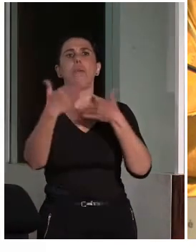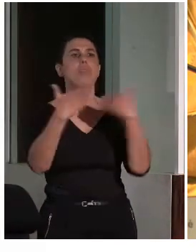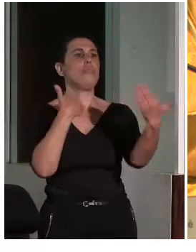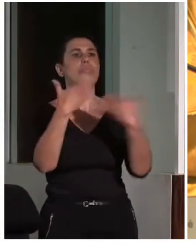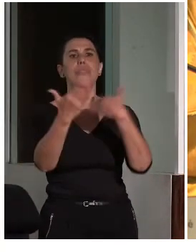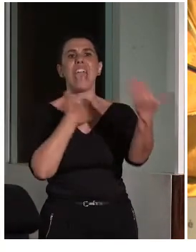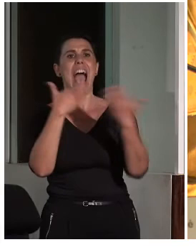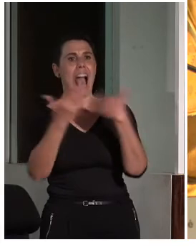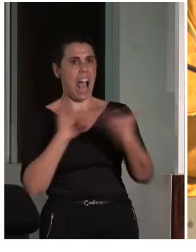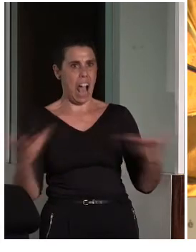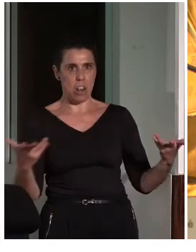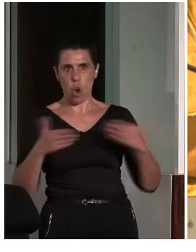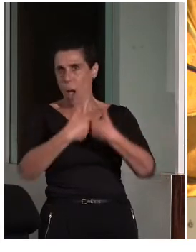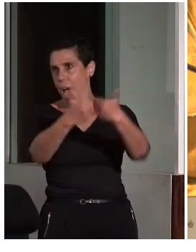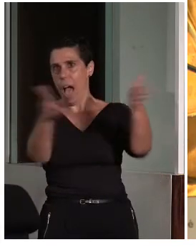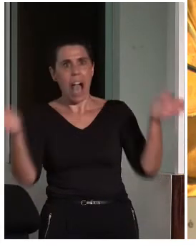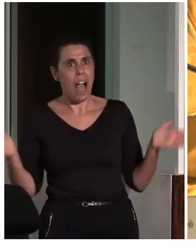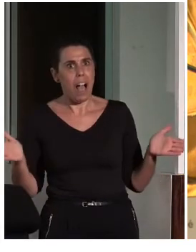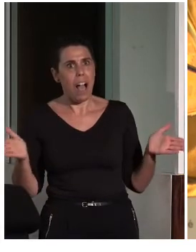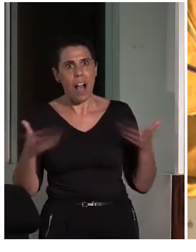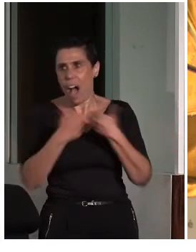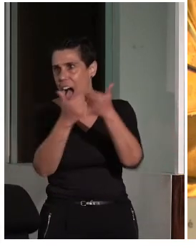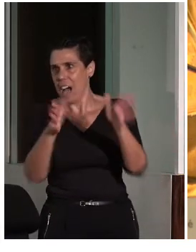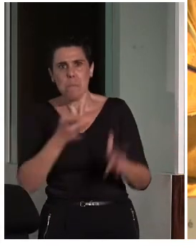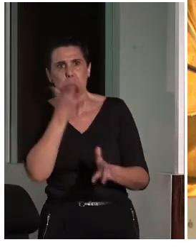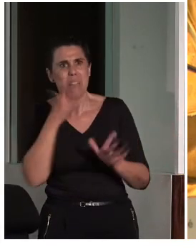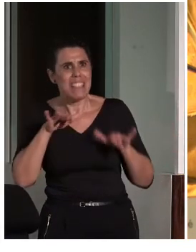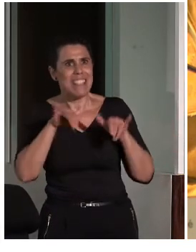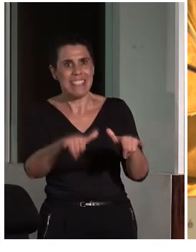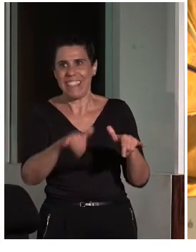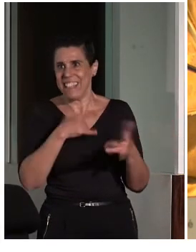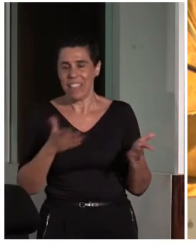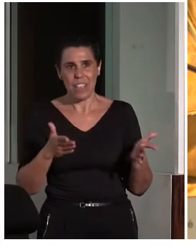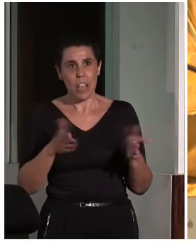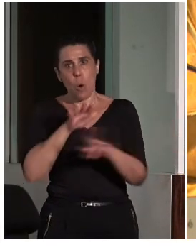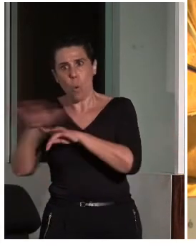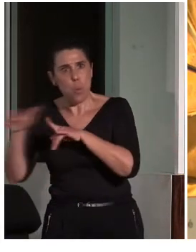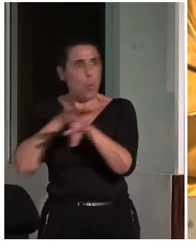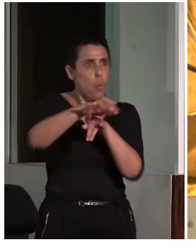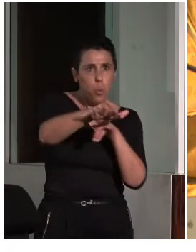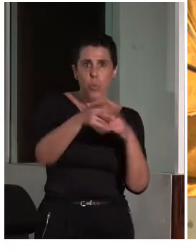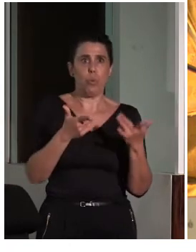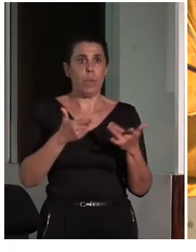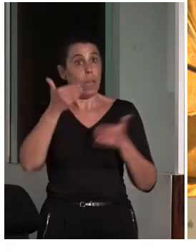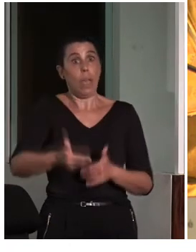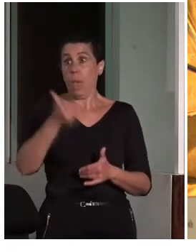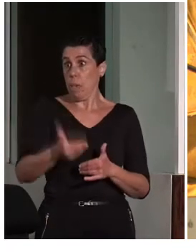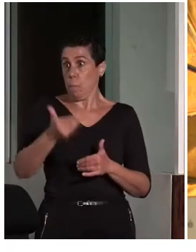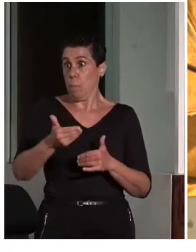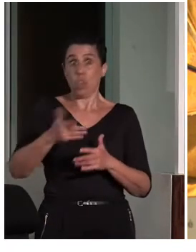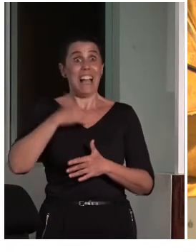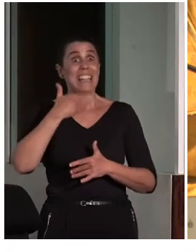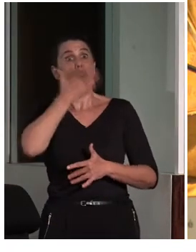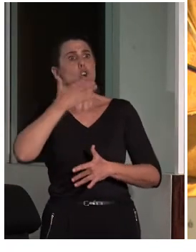porosos, porosos donde nos vayamos influenciando, ¿no? Y es muy importante, para ir conocimiento, es decir, intercambiando,